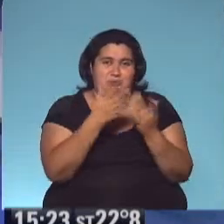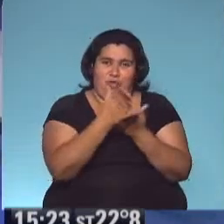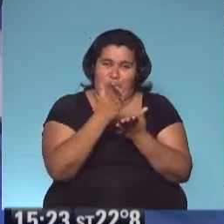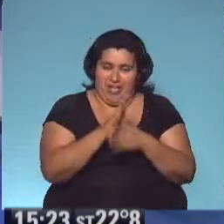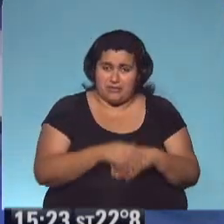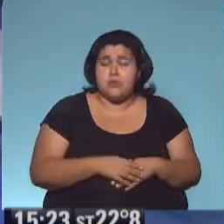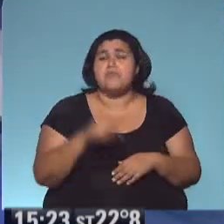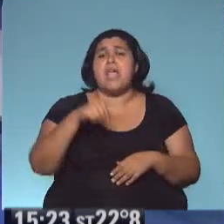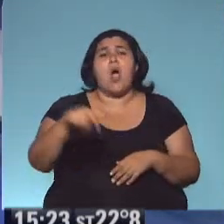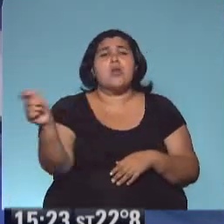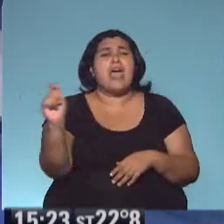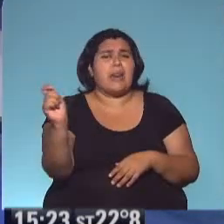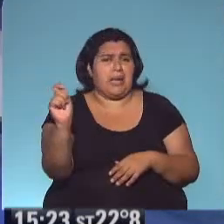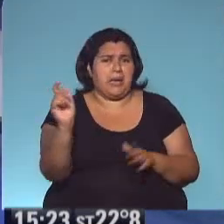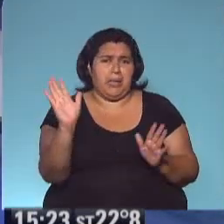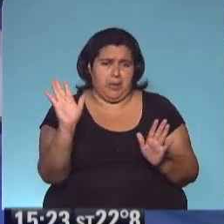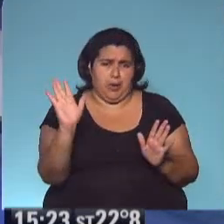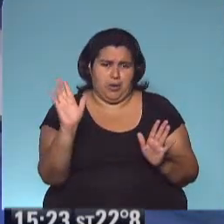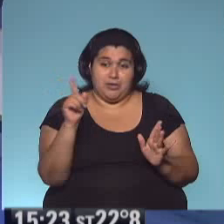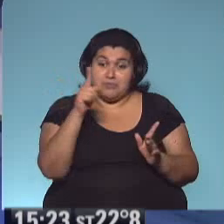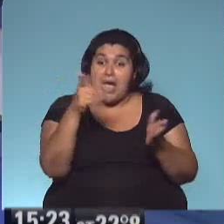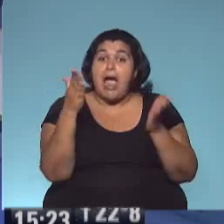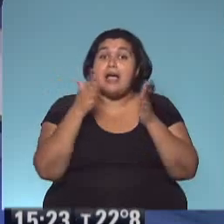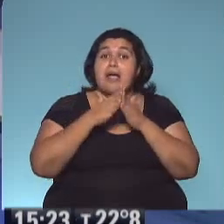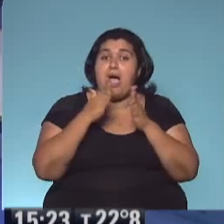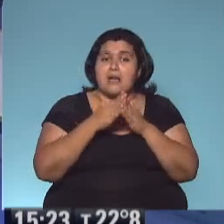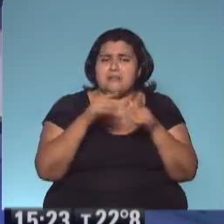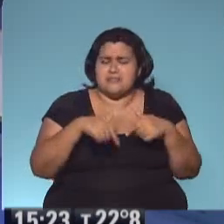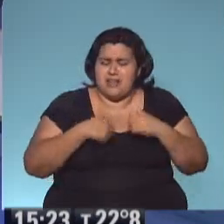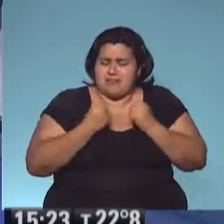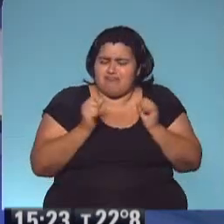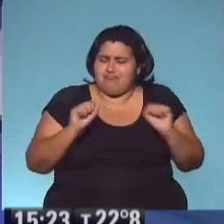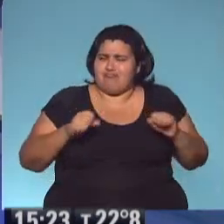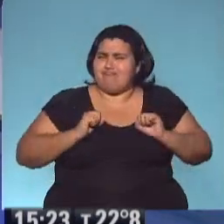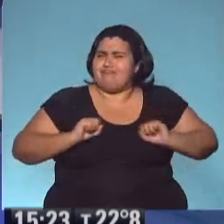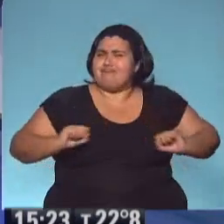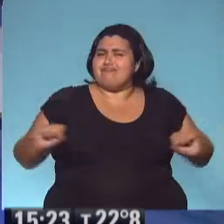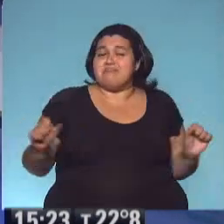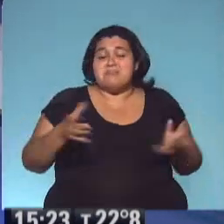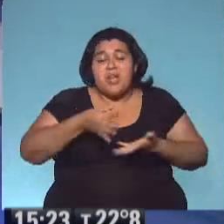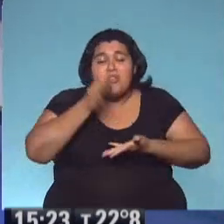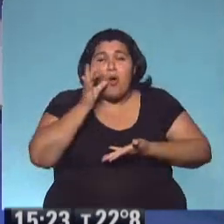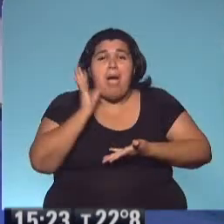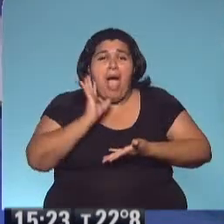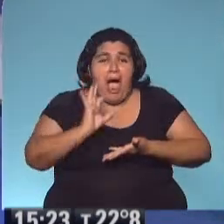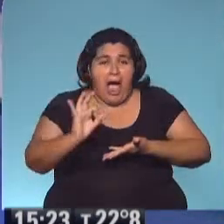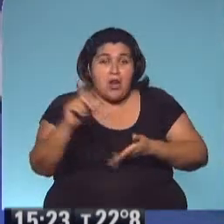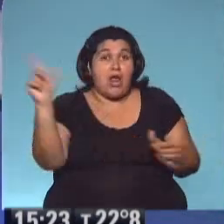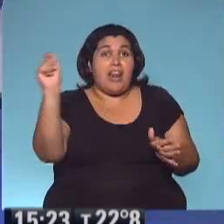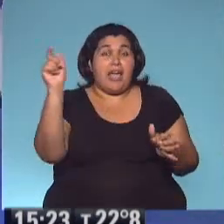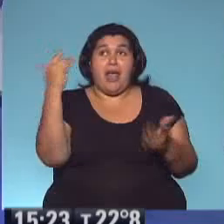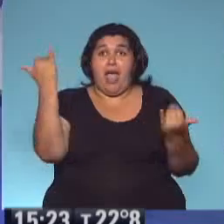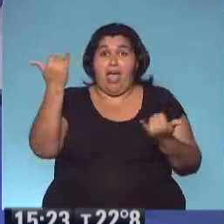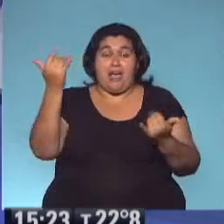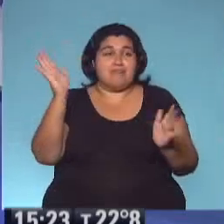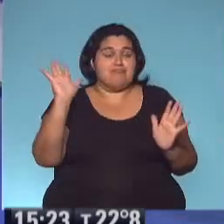más de recreo, parece. Bien. Así que en casa nos estiramos un poquito, vamos a tomar algo, no nos alejamos tanto. Ahí está, ahí está.